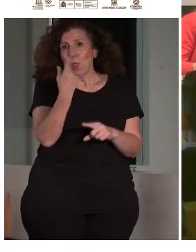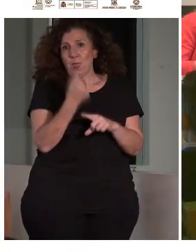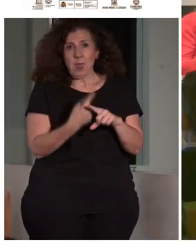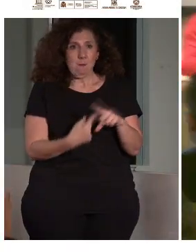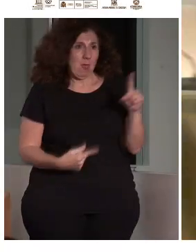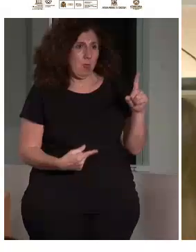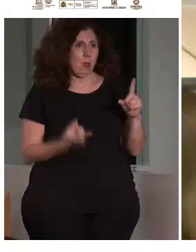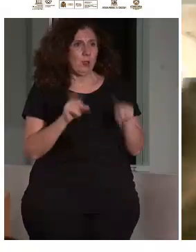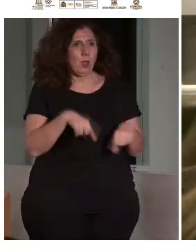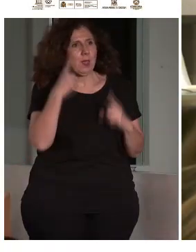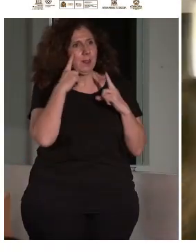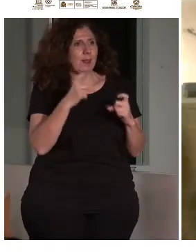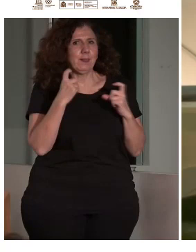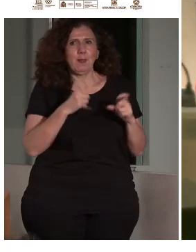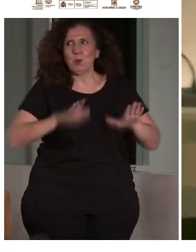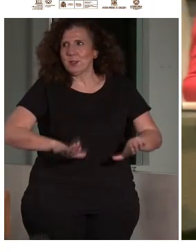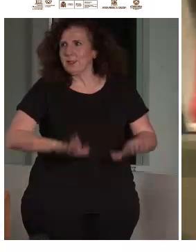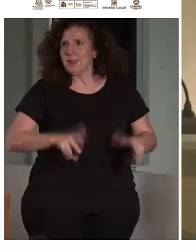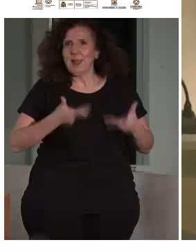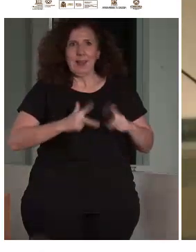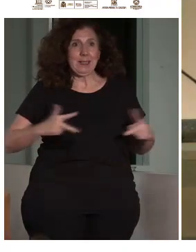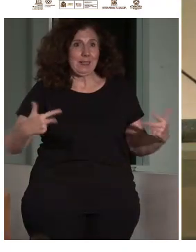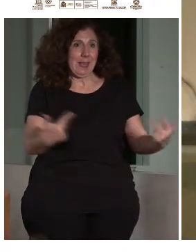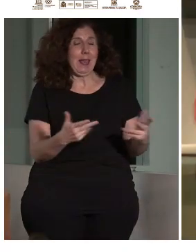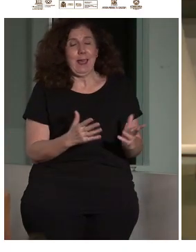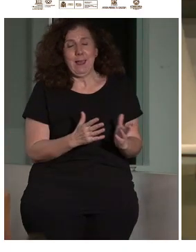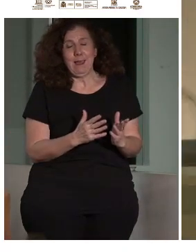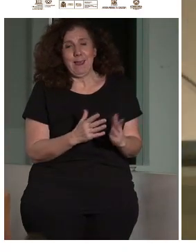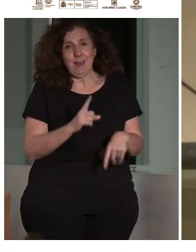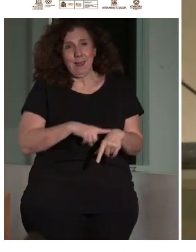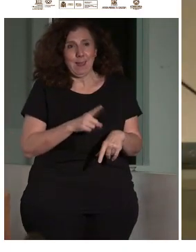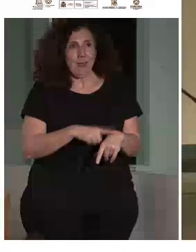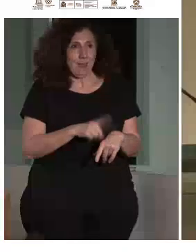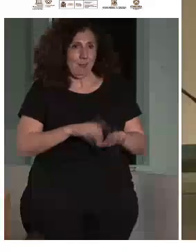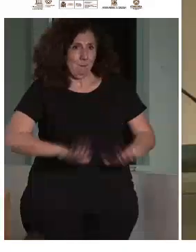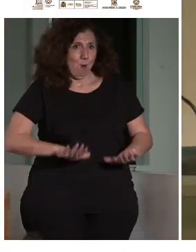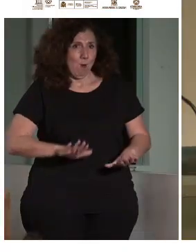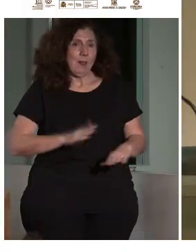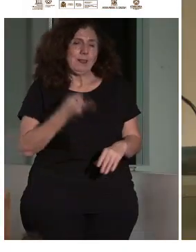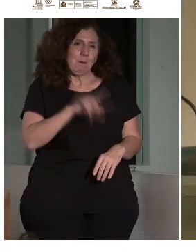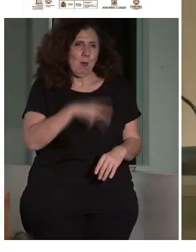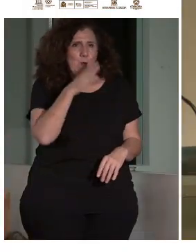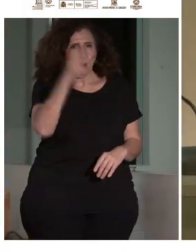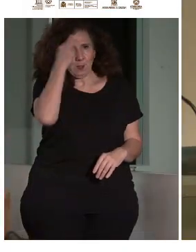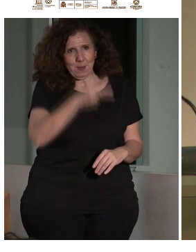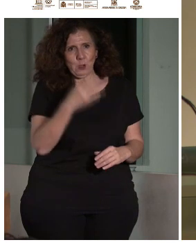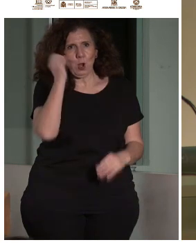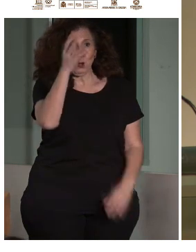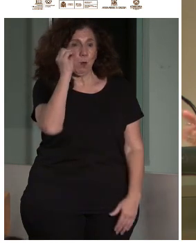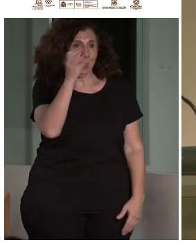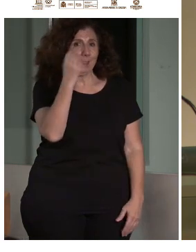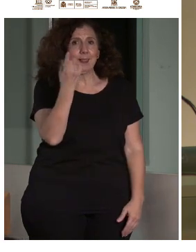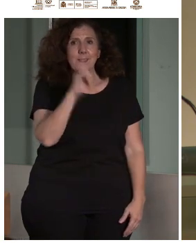intentáramos estar en la sala, yo sé que hay pocos baños y eso, pero que, bueno, por respeto también a los ponentes y las